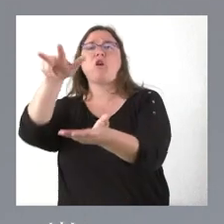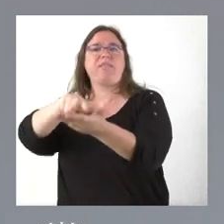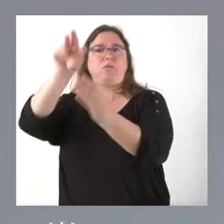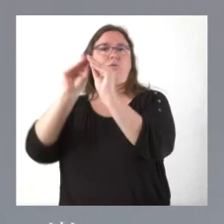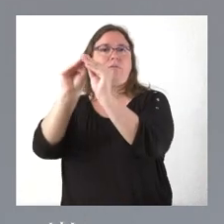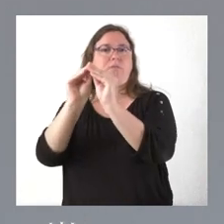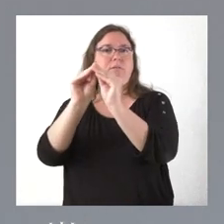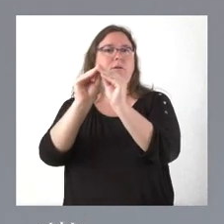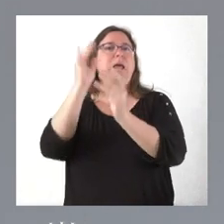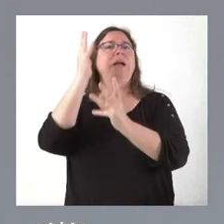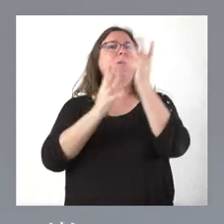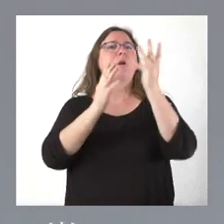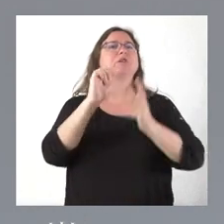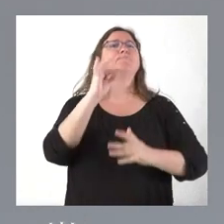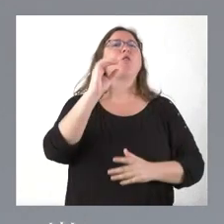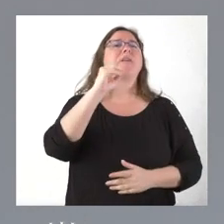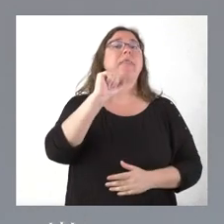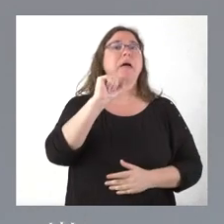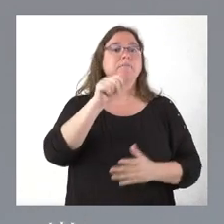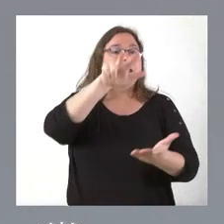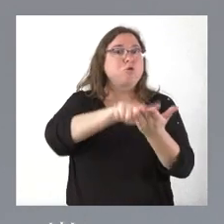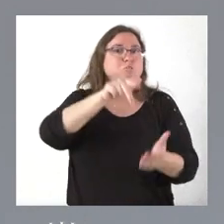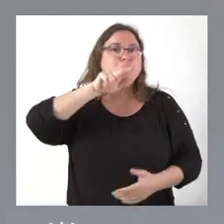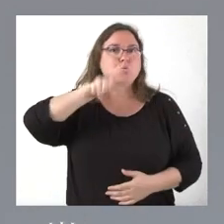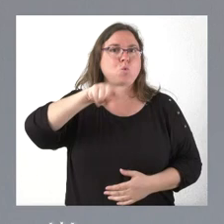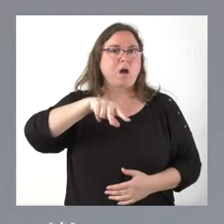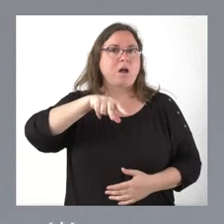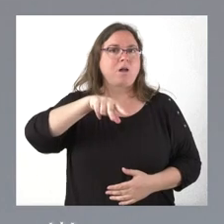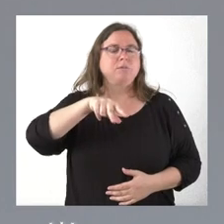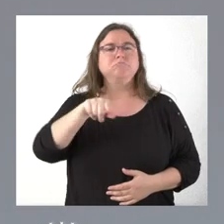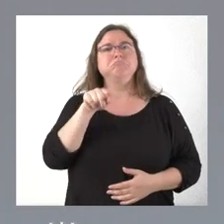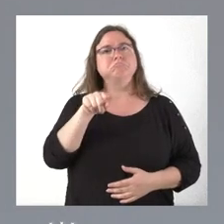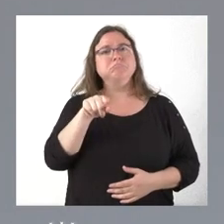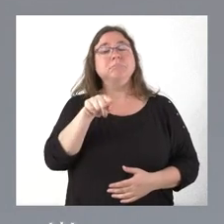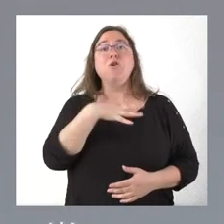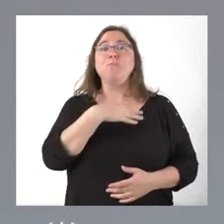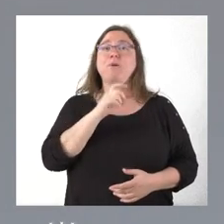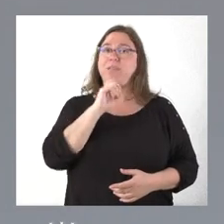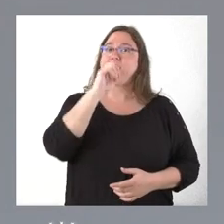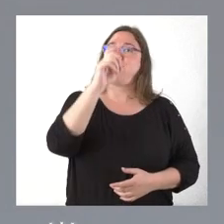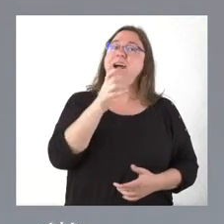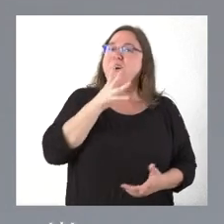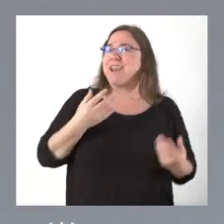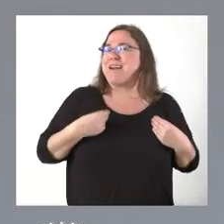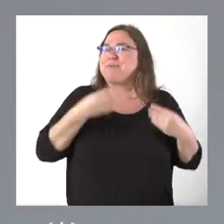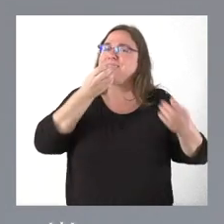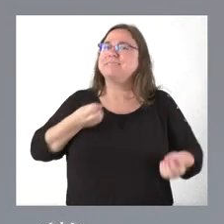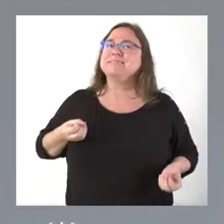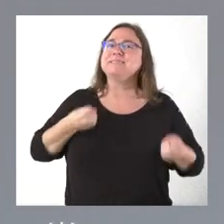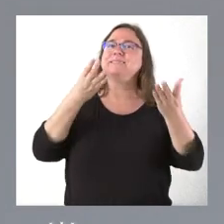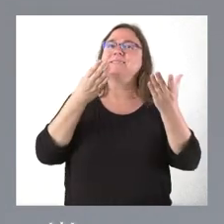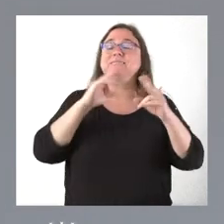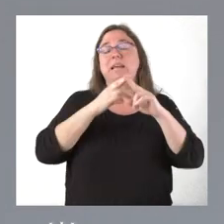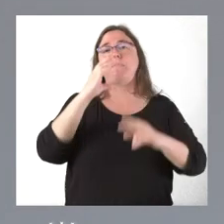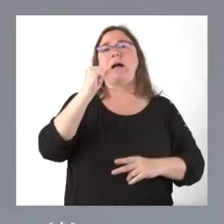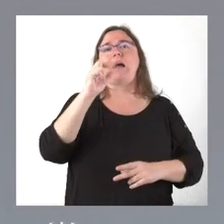cartulario de Froncea, que es un cartulario inédito y eso, poder anunciar a estas alturas de la vida un cartulario